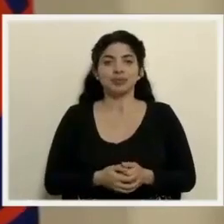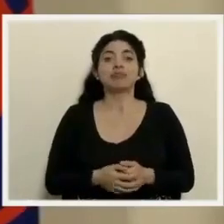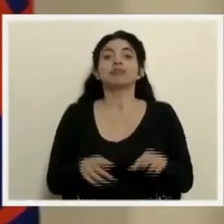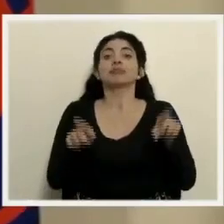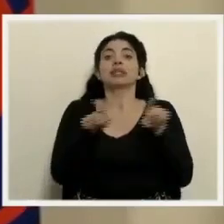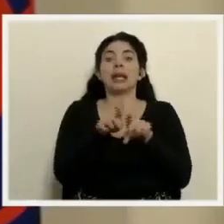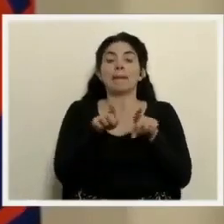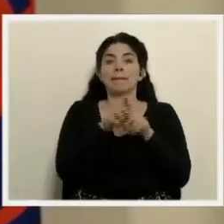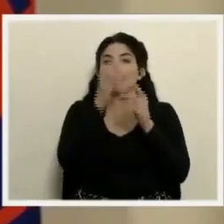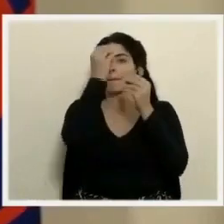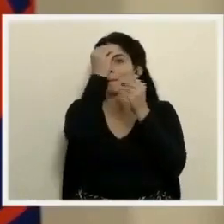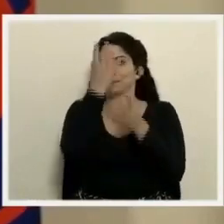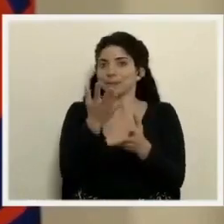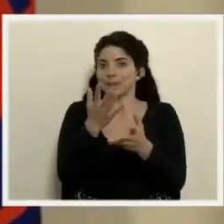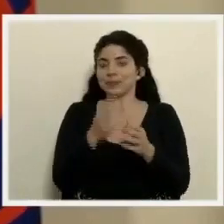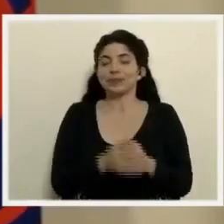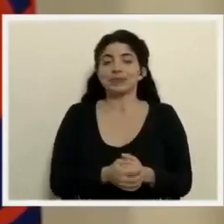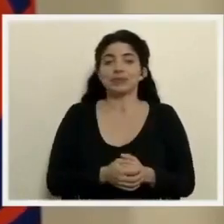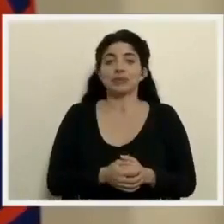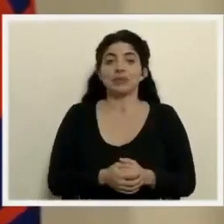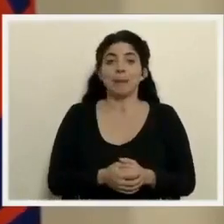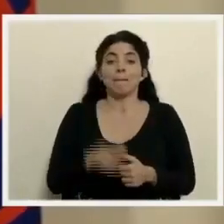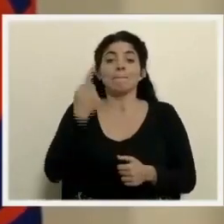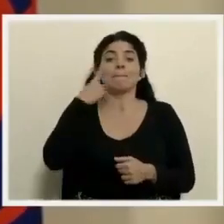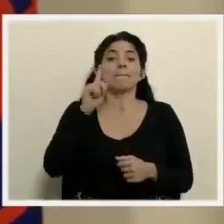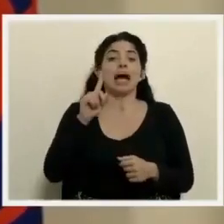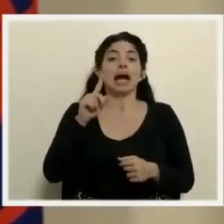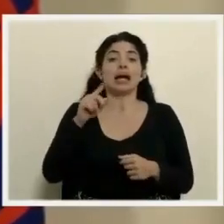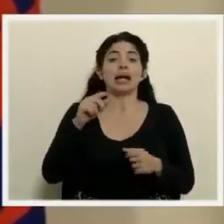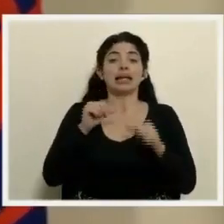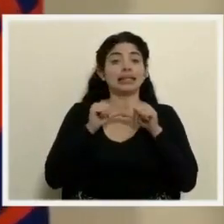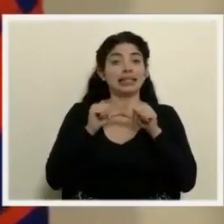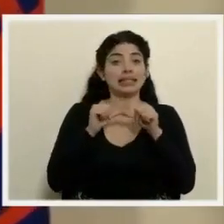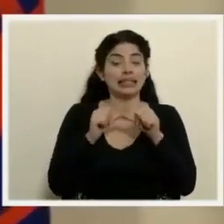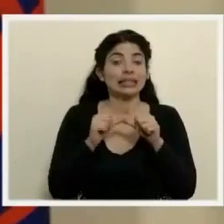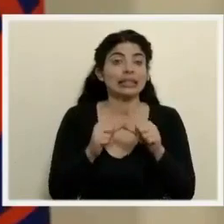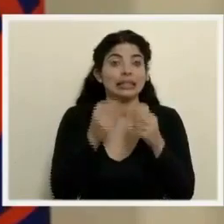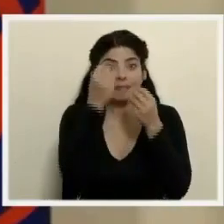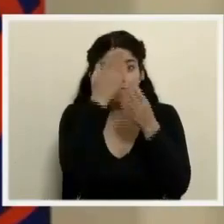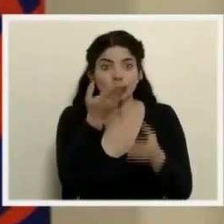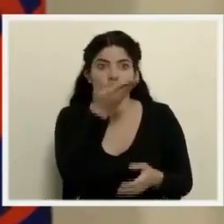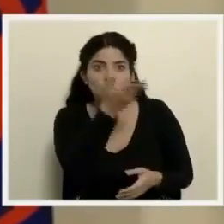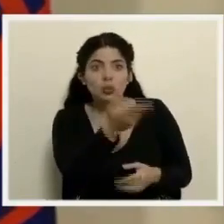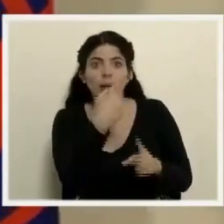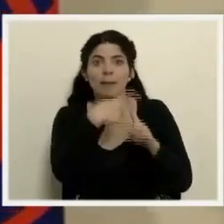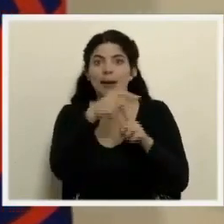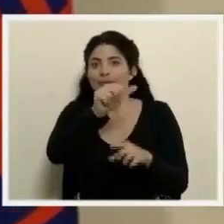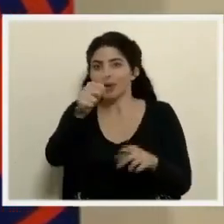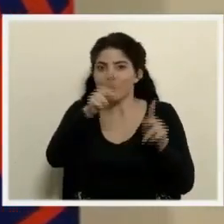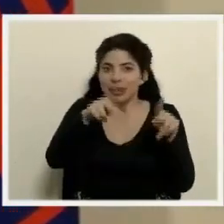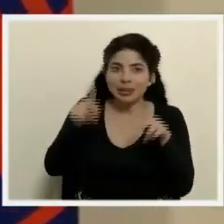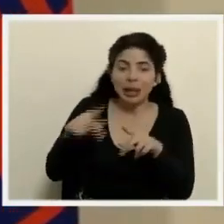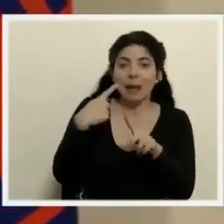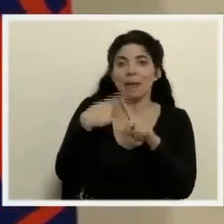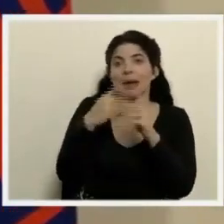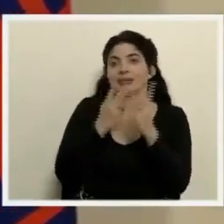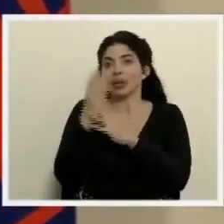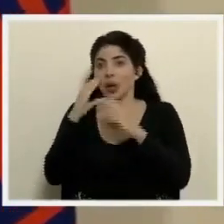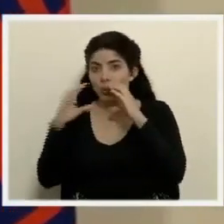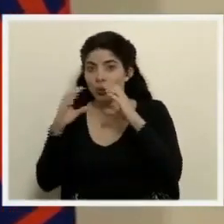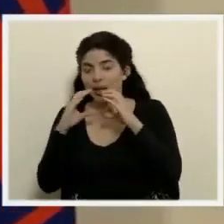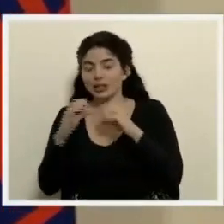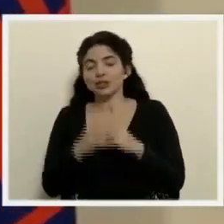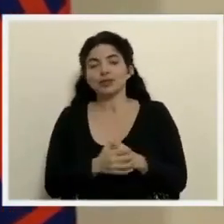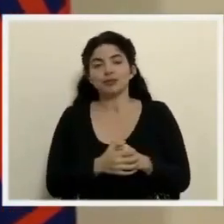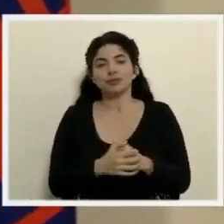También mencionar que para efectos del seguimiento para usted, para todas las personas, también para todos los medios de comunicación,